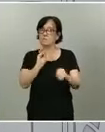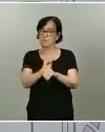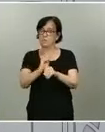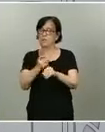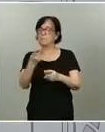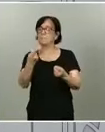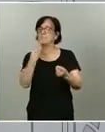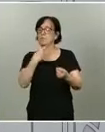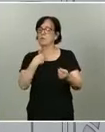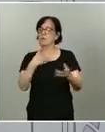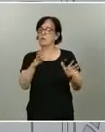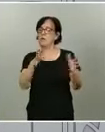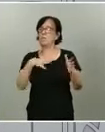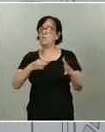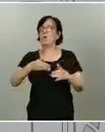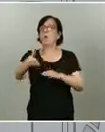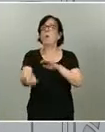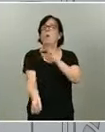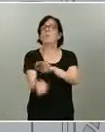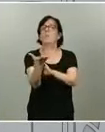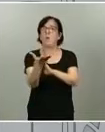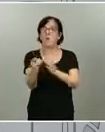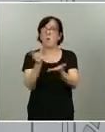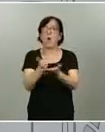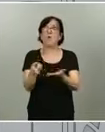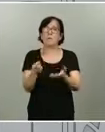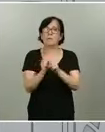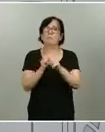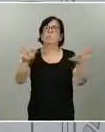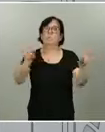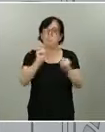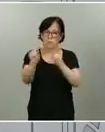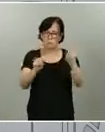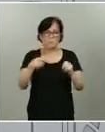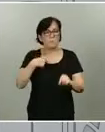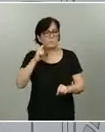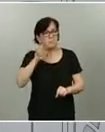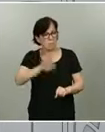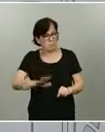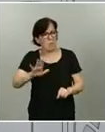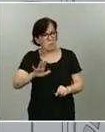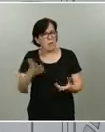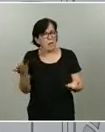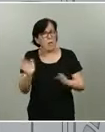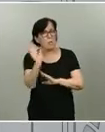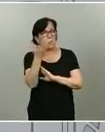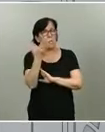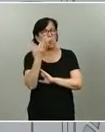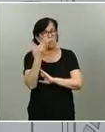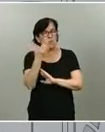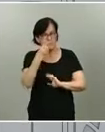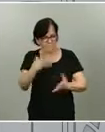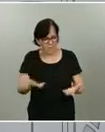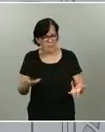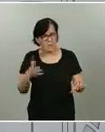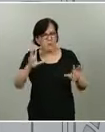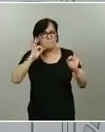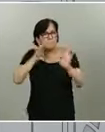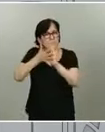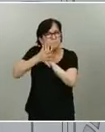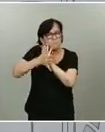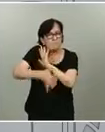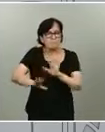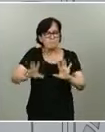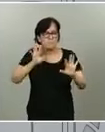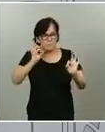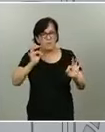una nueva onda epidémica. A mí me parece muy bien ponerlo sobre la mesa si se razona convenientemente y se llegan a los acuerdos